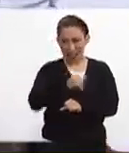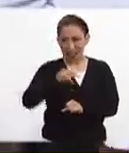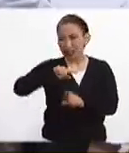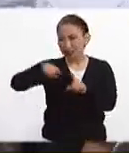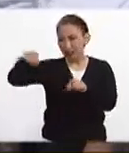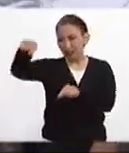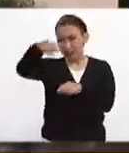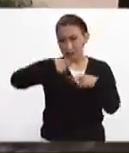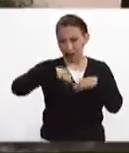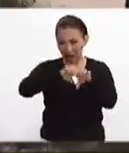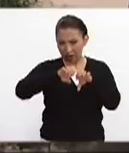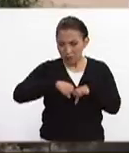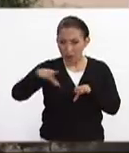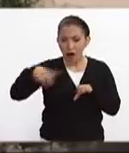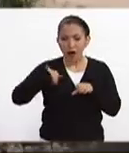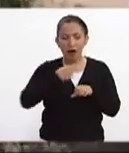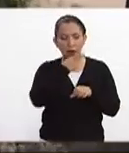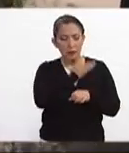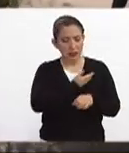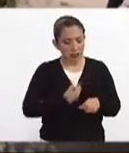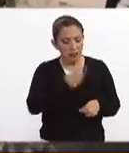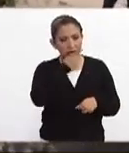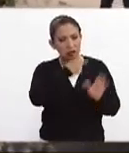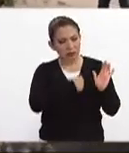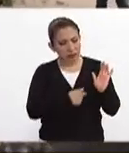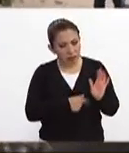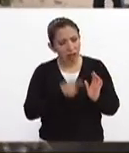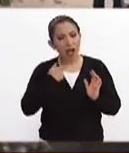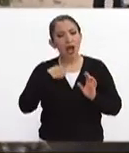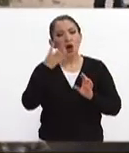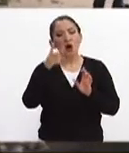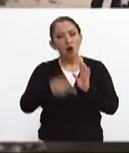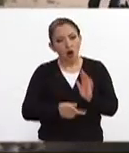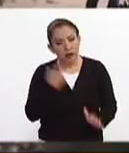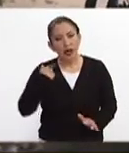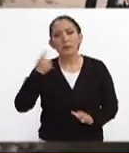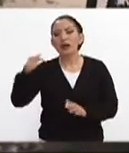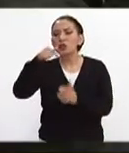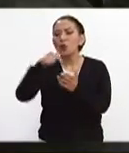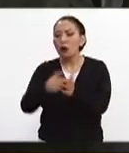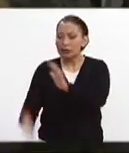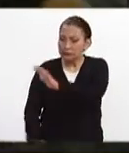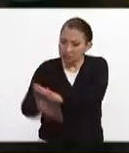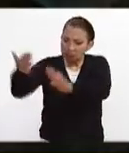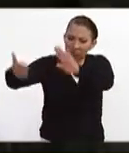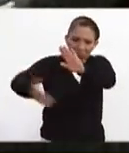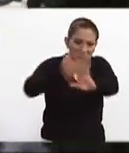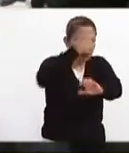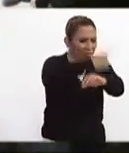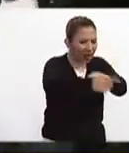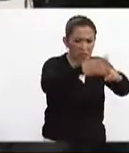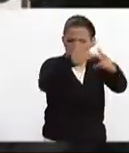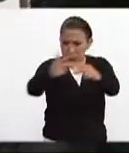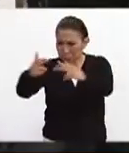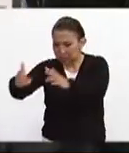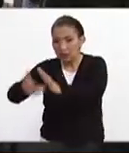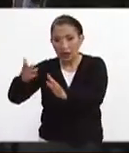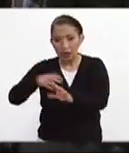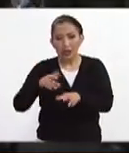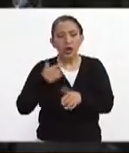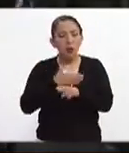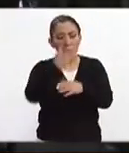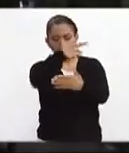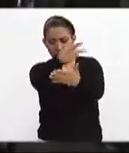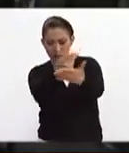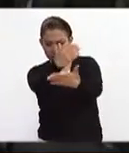entre otros funcionarios, el presidente se comprometió a que serán levantadas nuevamente las zonas afectadas y reiteró la hoja de ruta